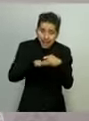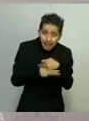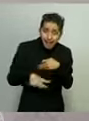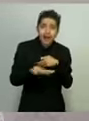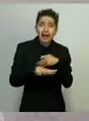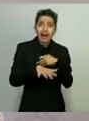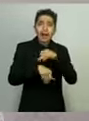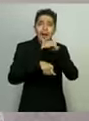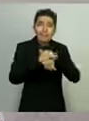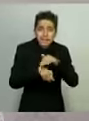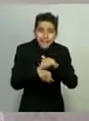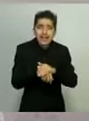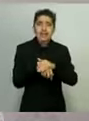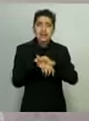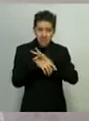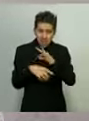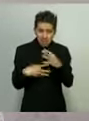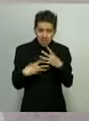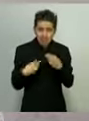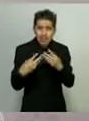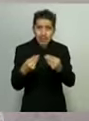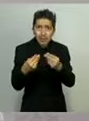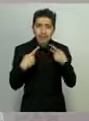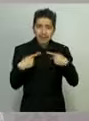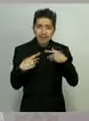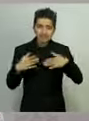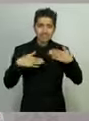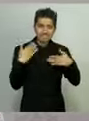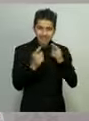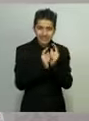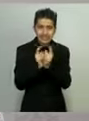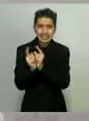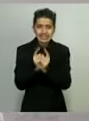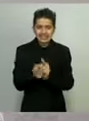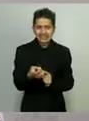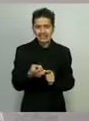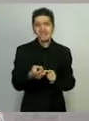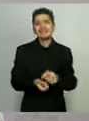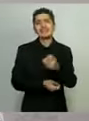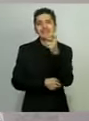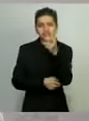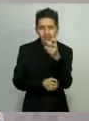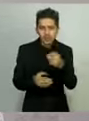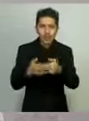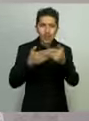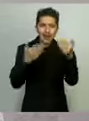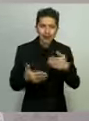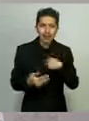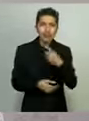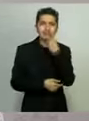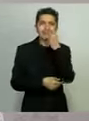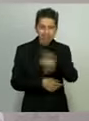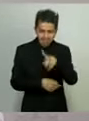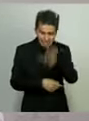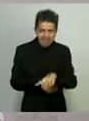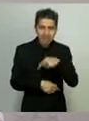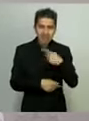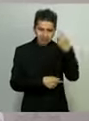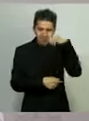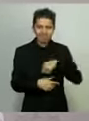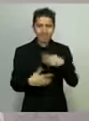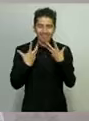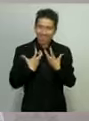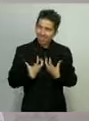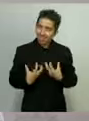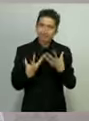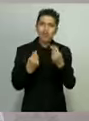amigos y la gente con la que conviven. Por eso hoy quiero decirles con tristeza, pero también con